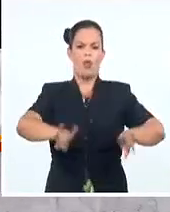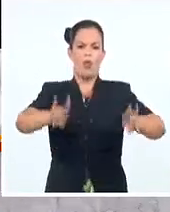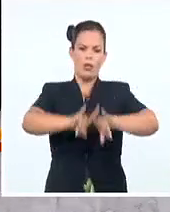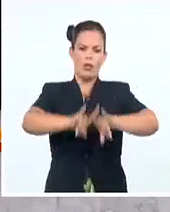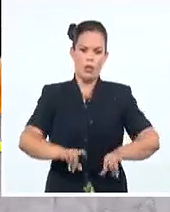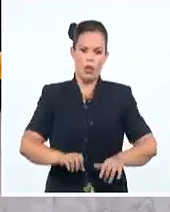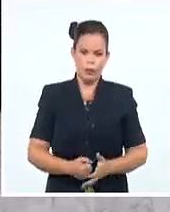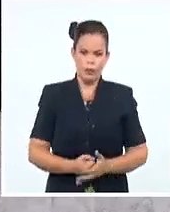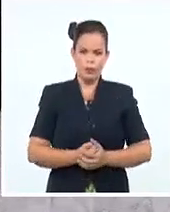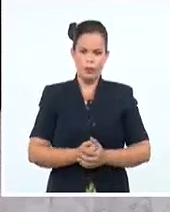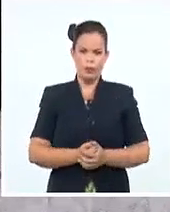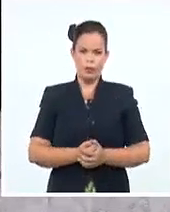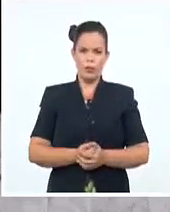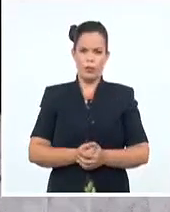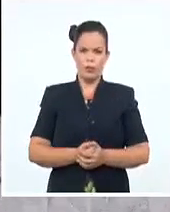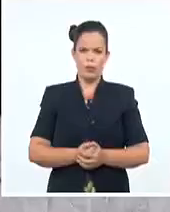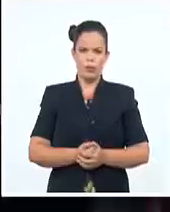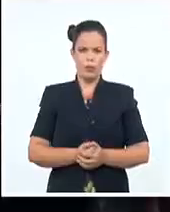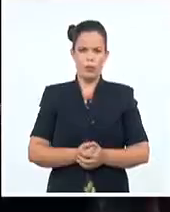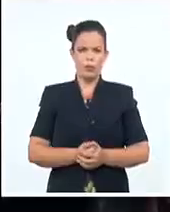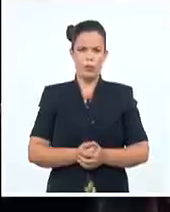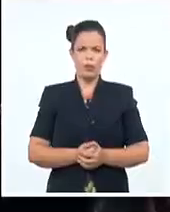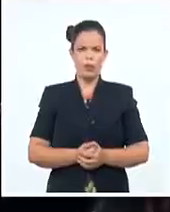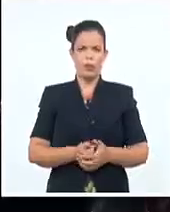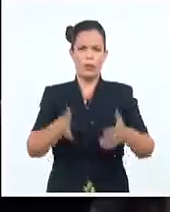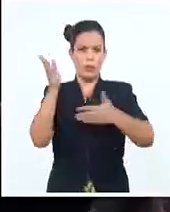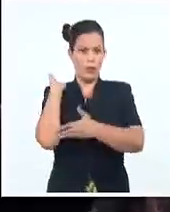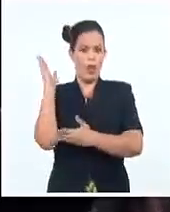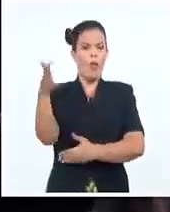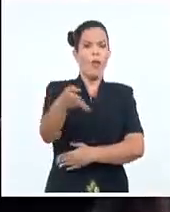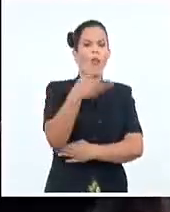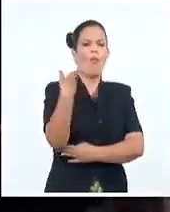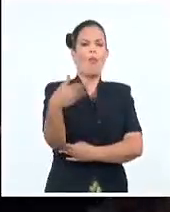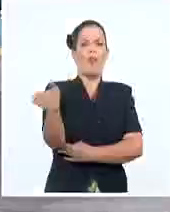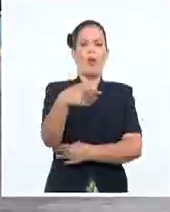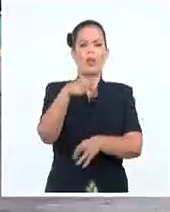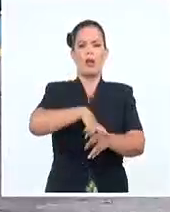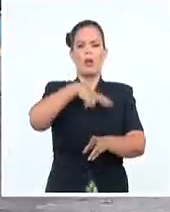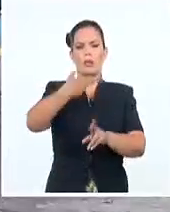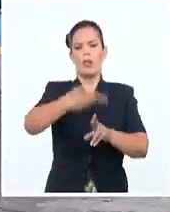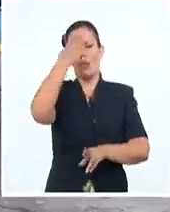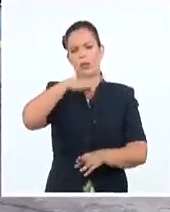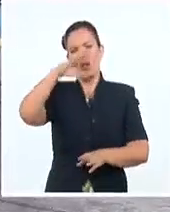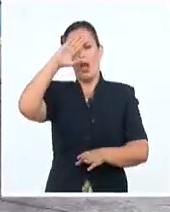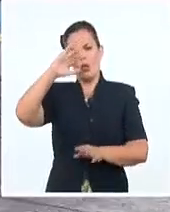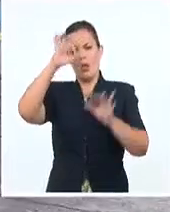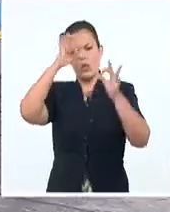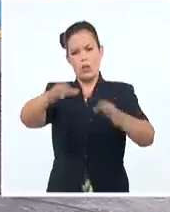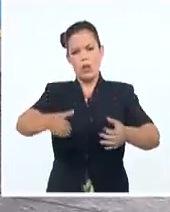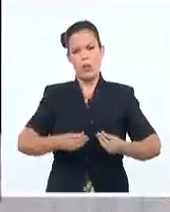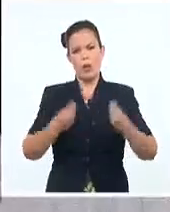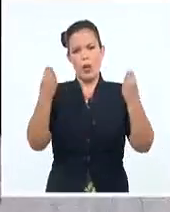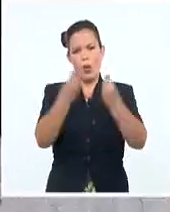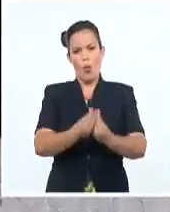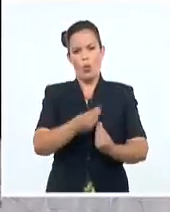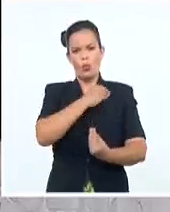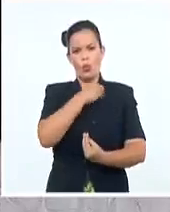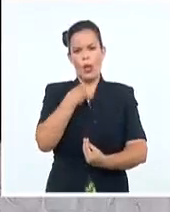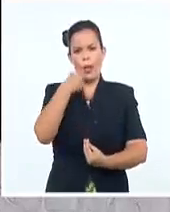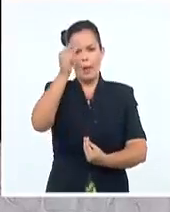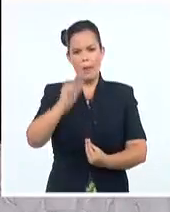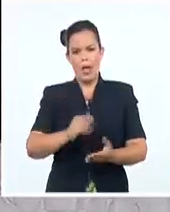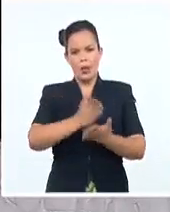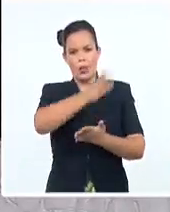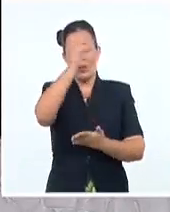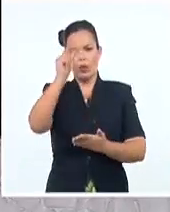que nos ha acompañado por el mundo entero, llevando la voz de Cuba, la voz de los médicos, la voz de los deportistas, la voz de los